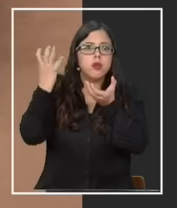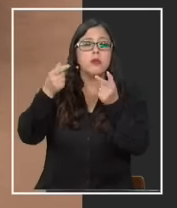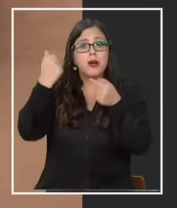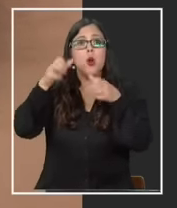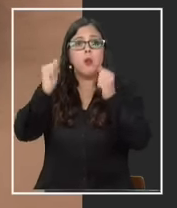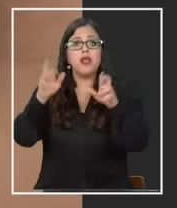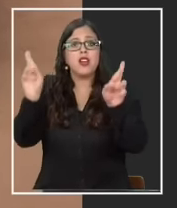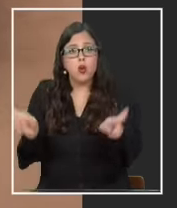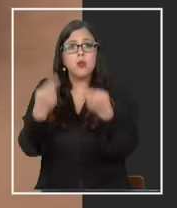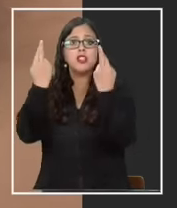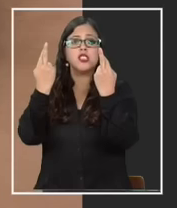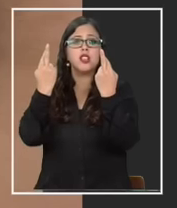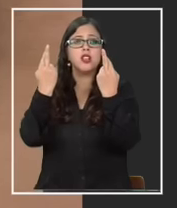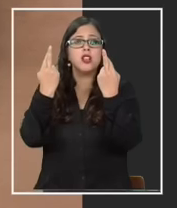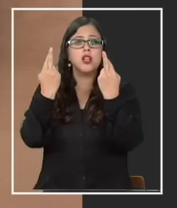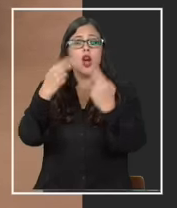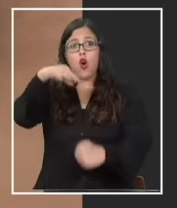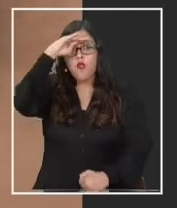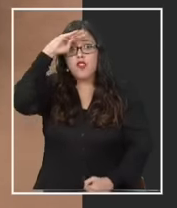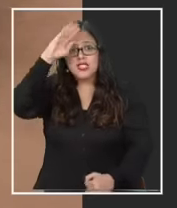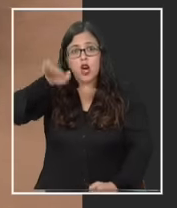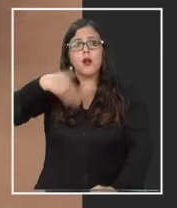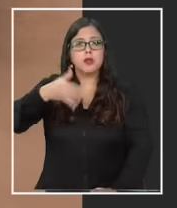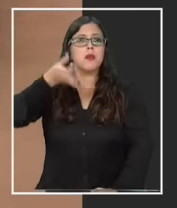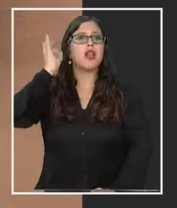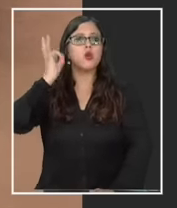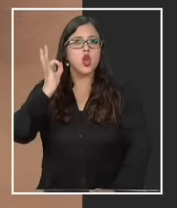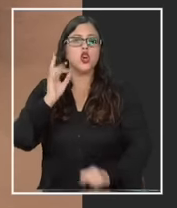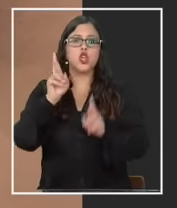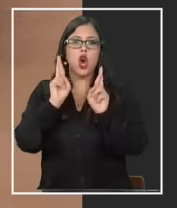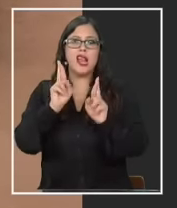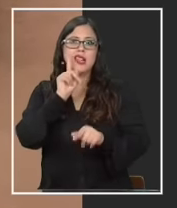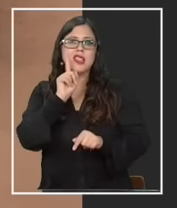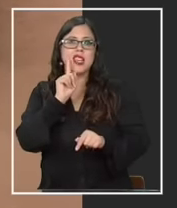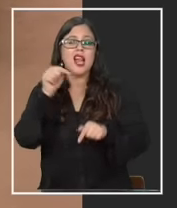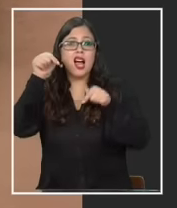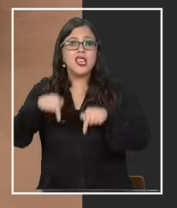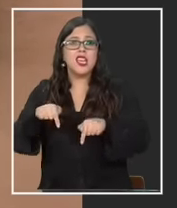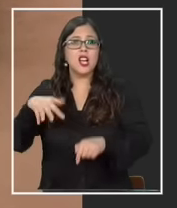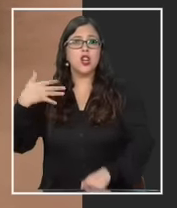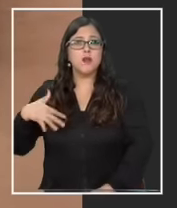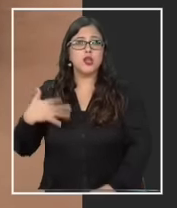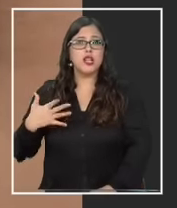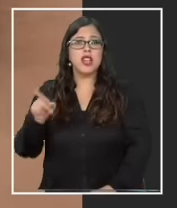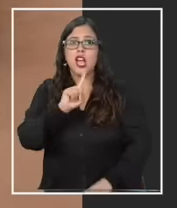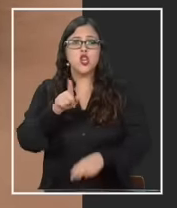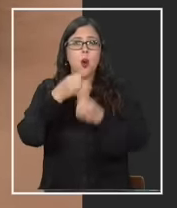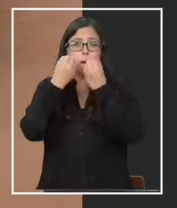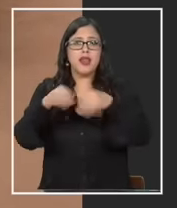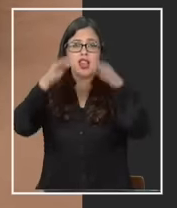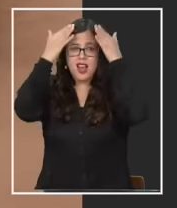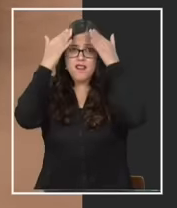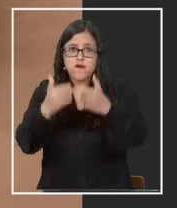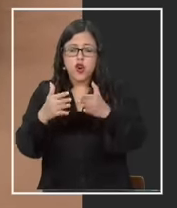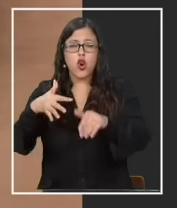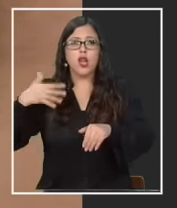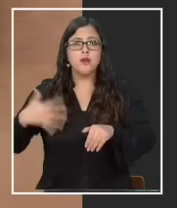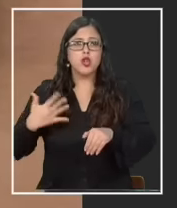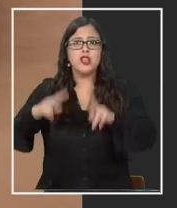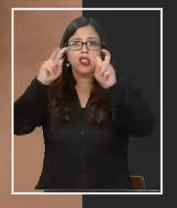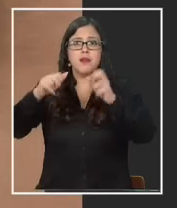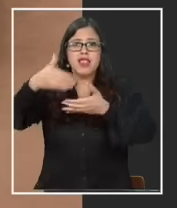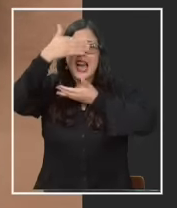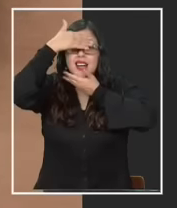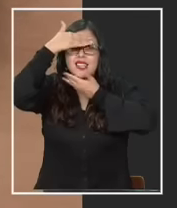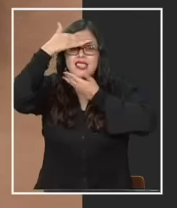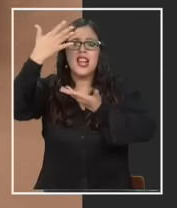recuperarse con las próximas reuniones que esperamos podamos tener y aquí lo importante es no perder el foco central que son los atentados